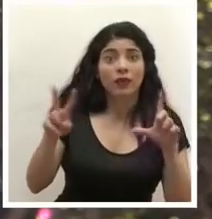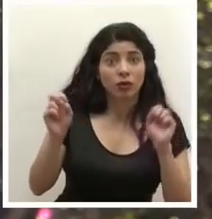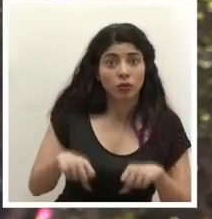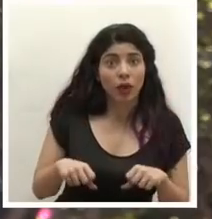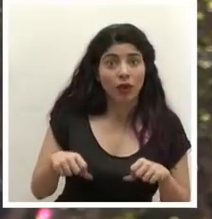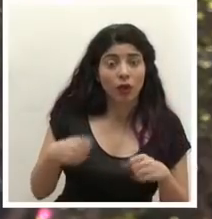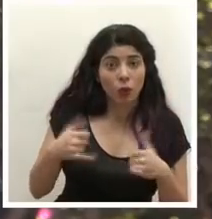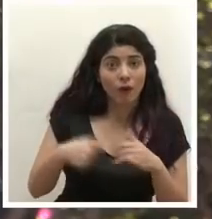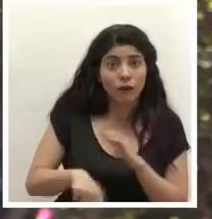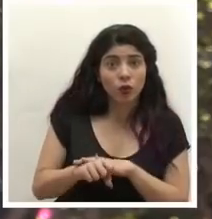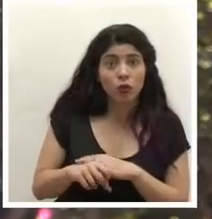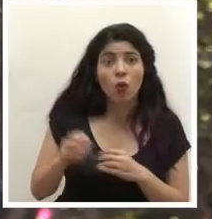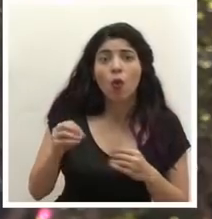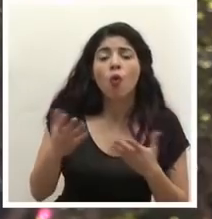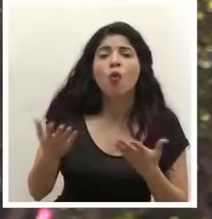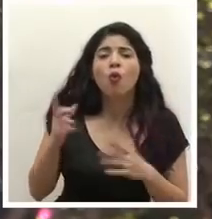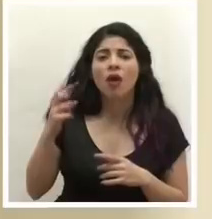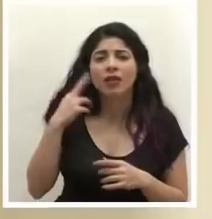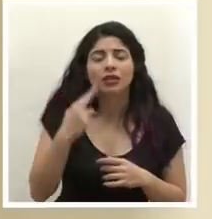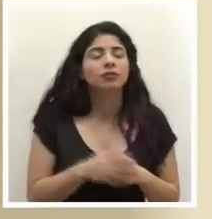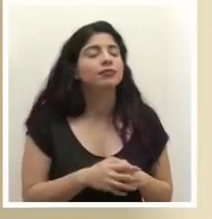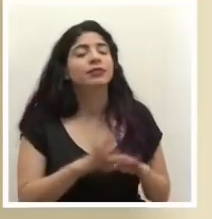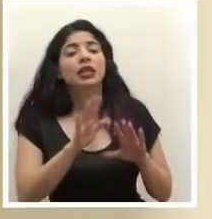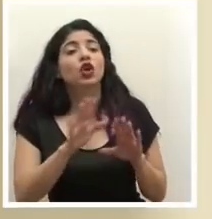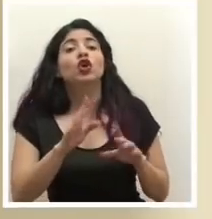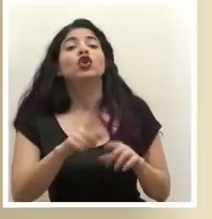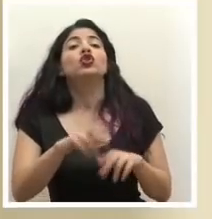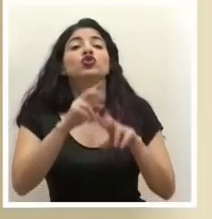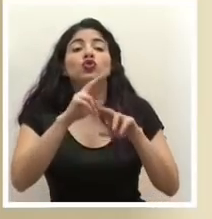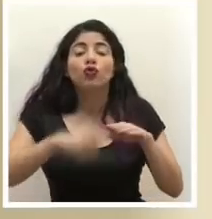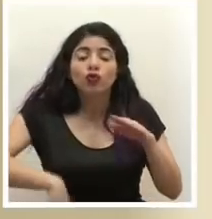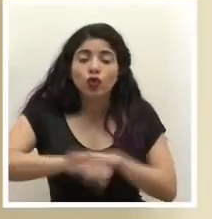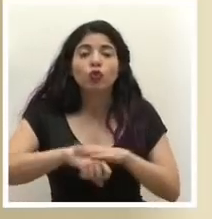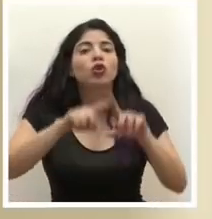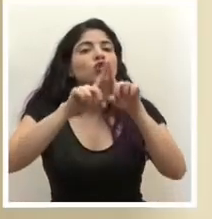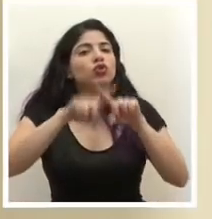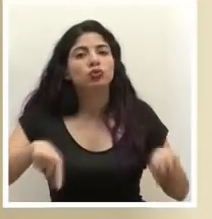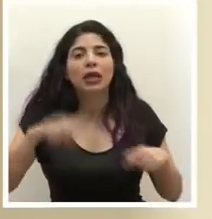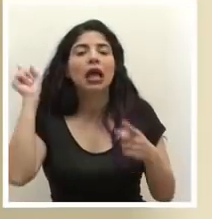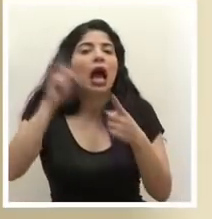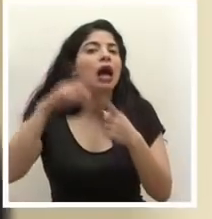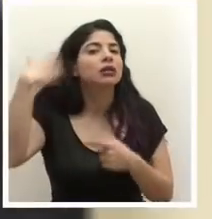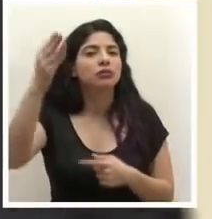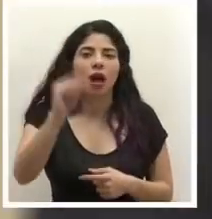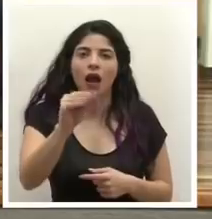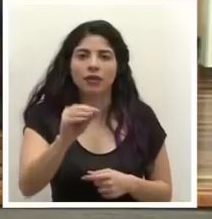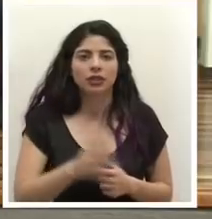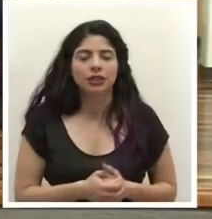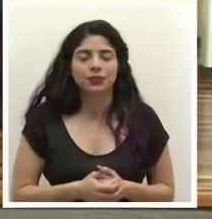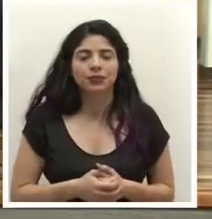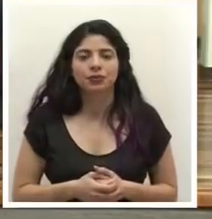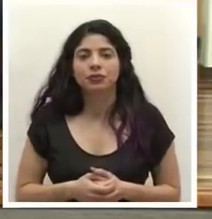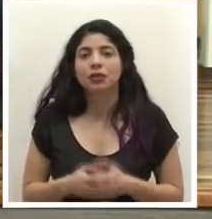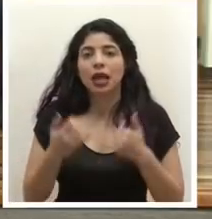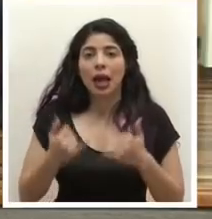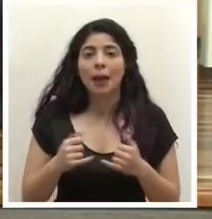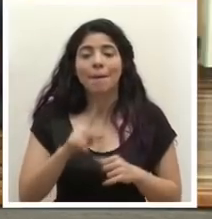actividad del fútbol o cuál es el argumento particular? se suspende hasta un nuevo aviso gracias iniciamos con el